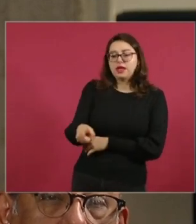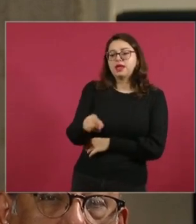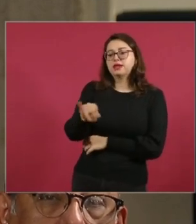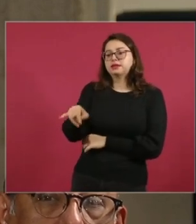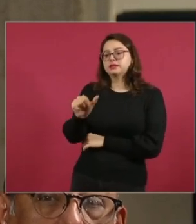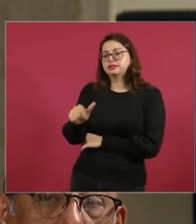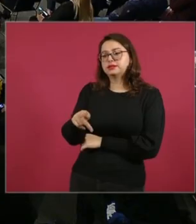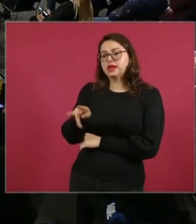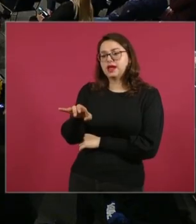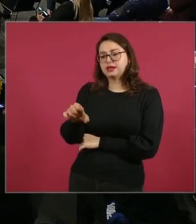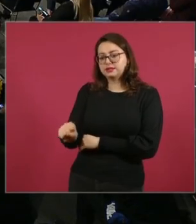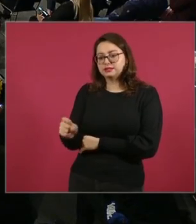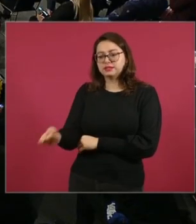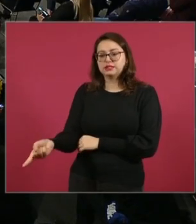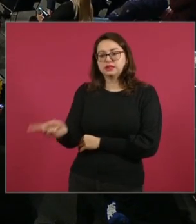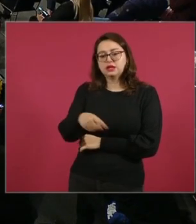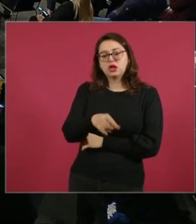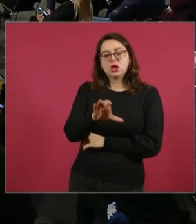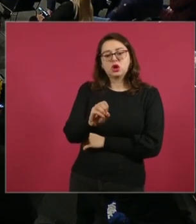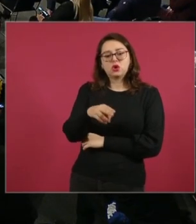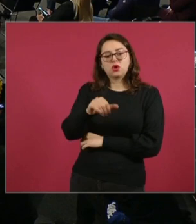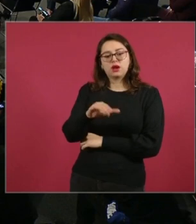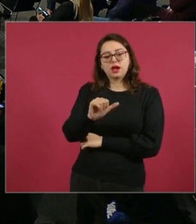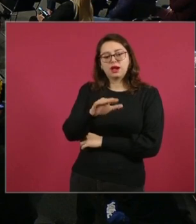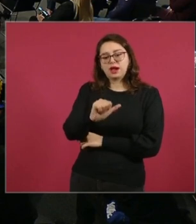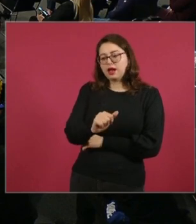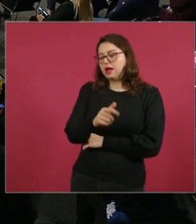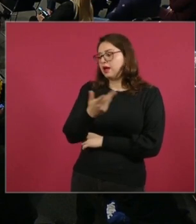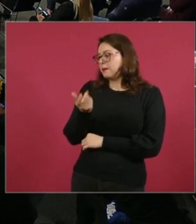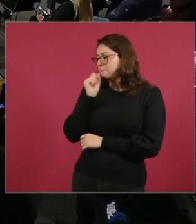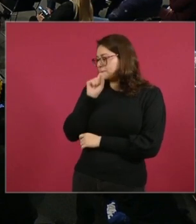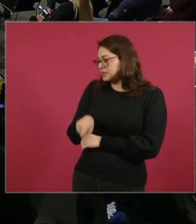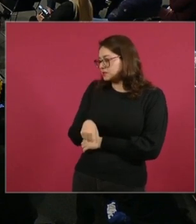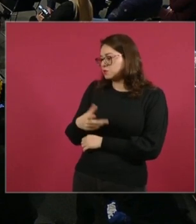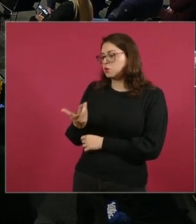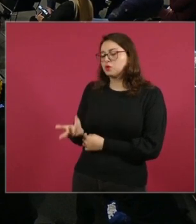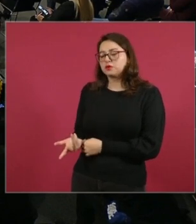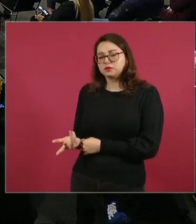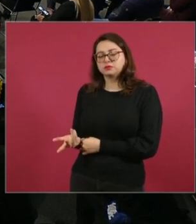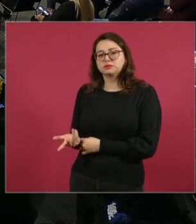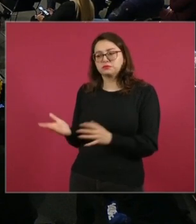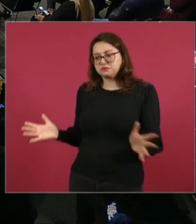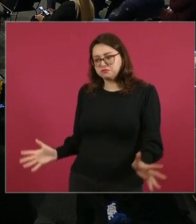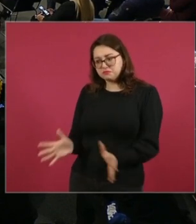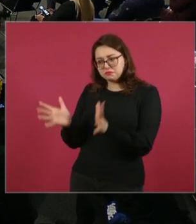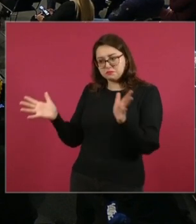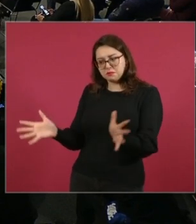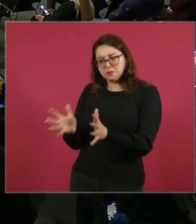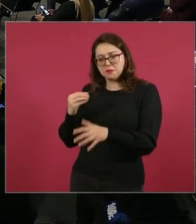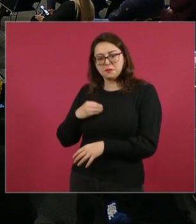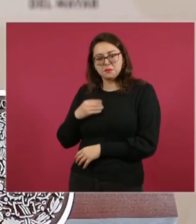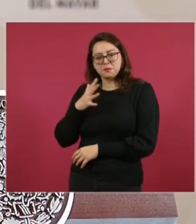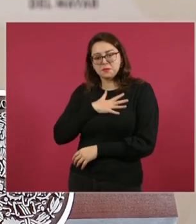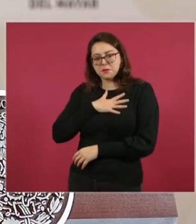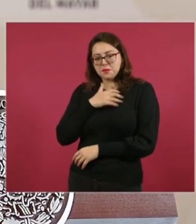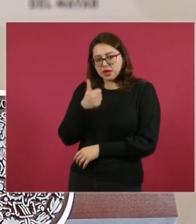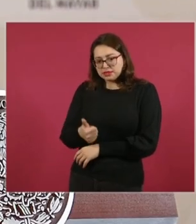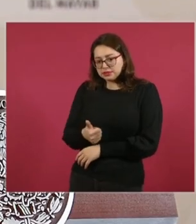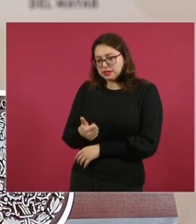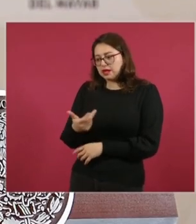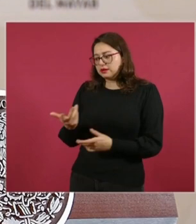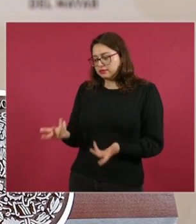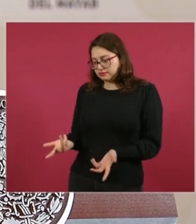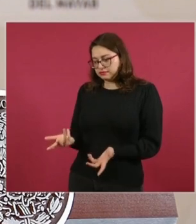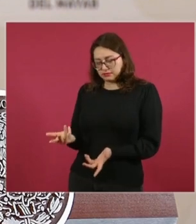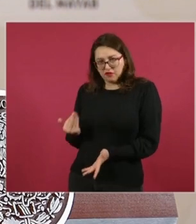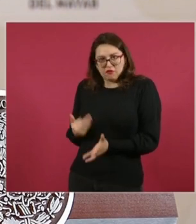o con los seris, o con los cuncac, mejor dicho, justamente para impulsar el bienestar también para la Nación Mayo. Y en el caso